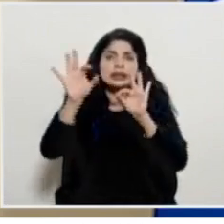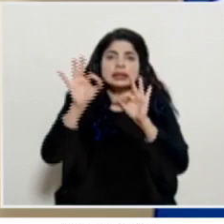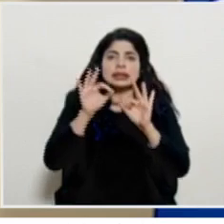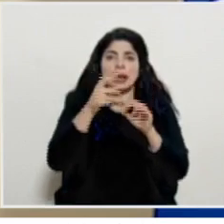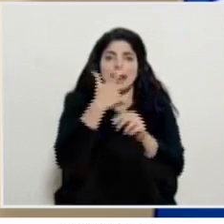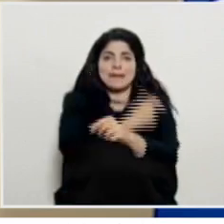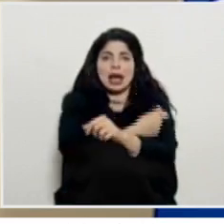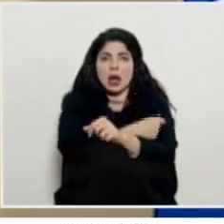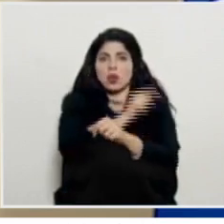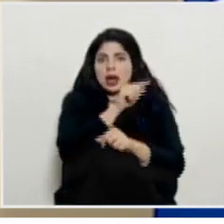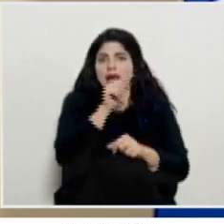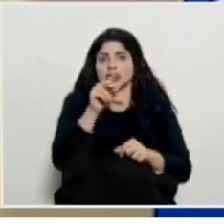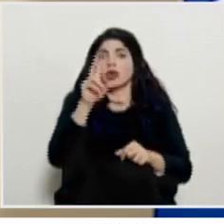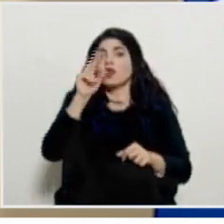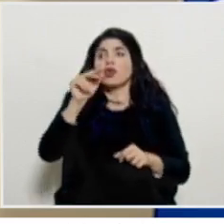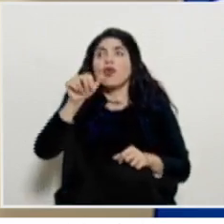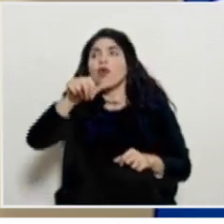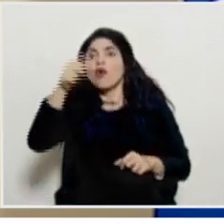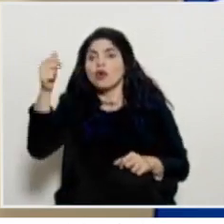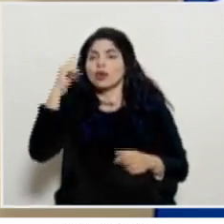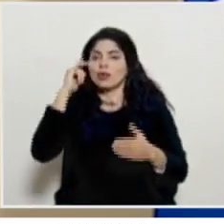seleccionado y no otras.